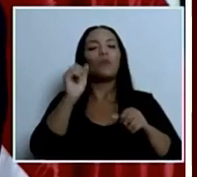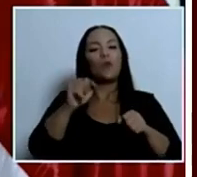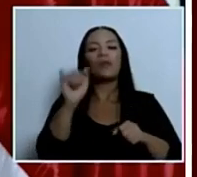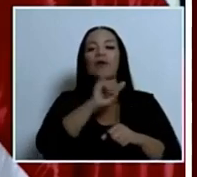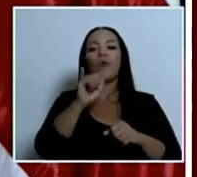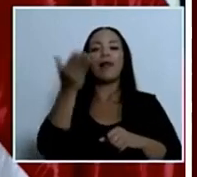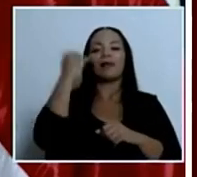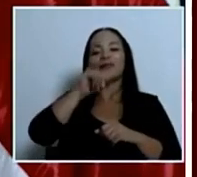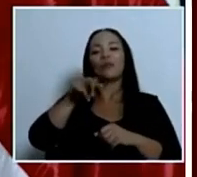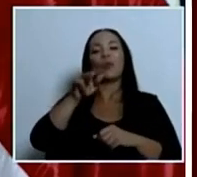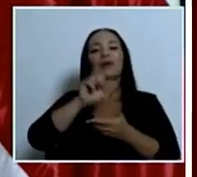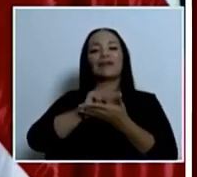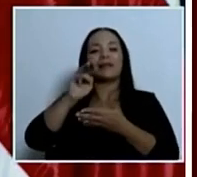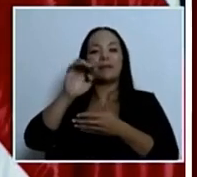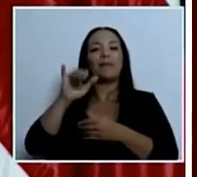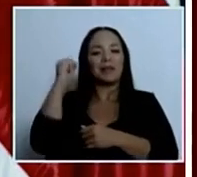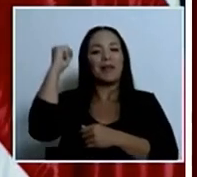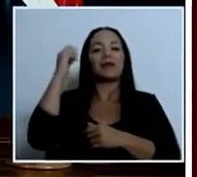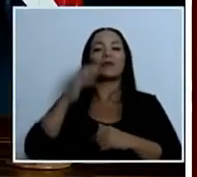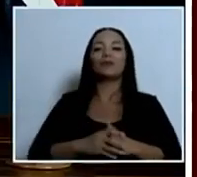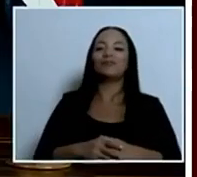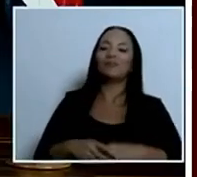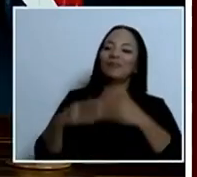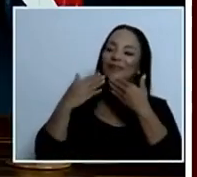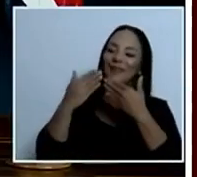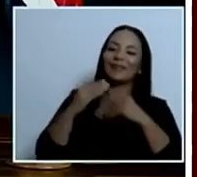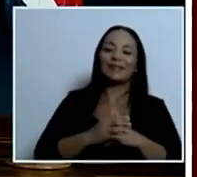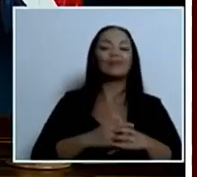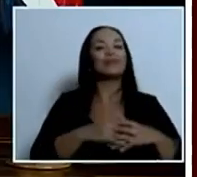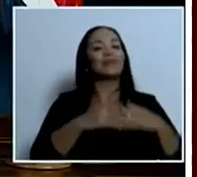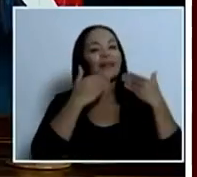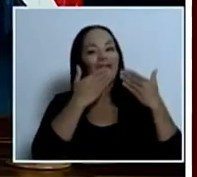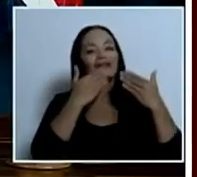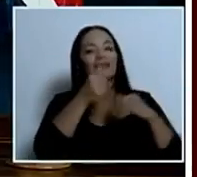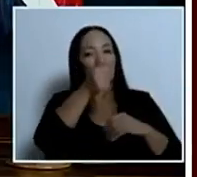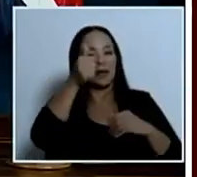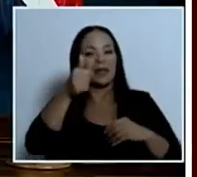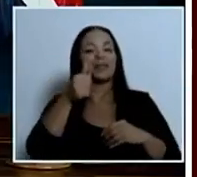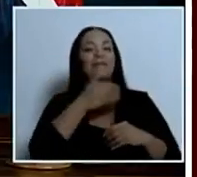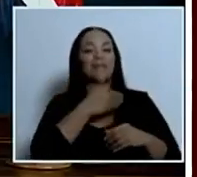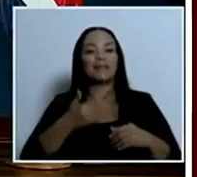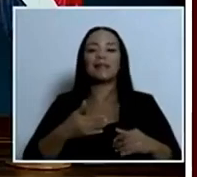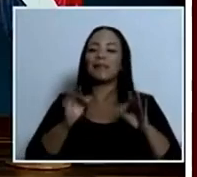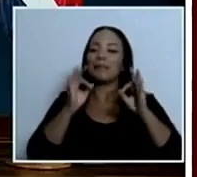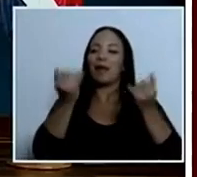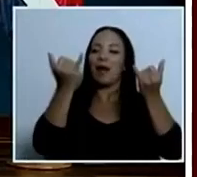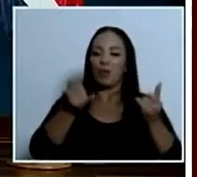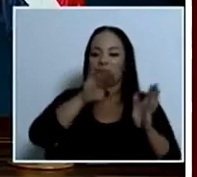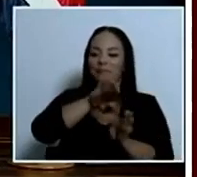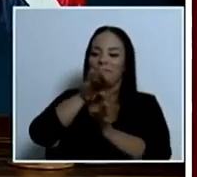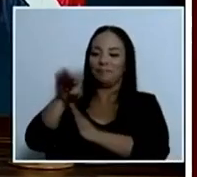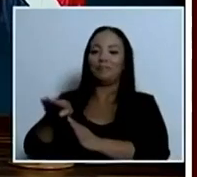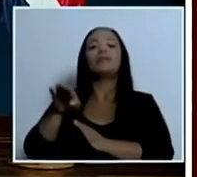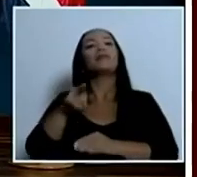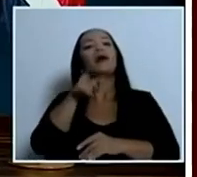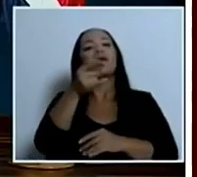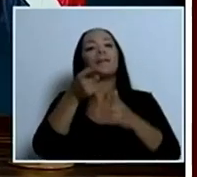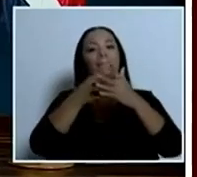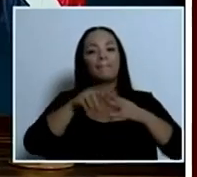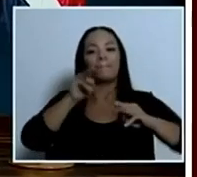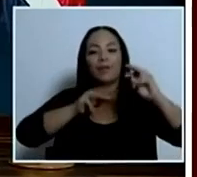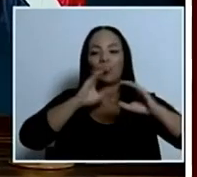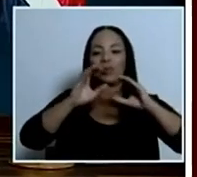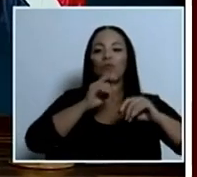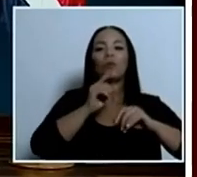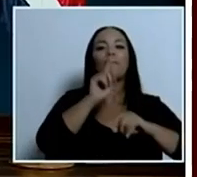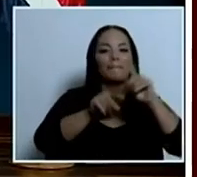felicito. Gracias. Salud, Jerarca, y también al presidente de la República. En este momento iniciamos con las consultas de la prensa, iniciamos con Caterina